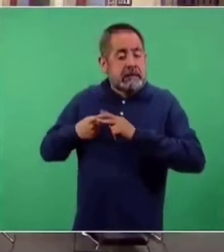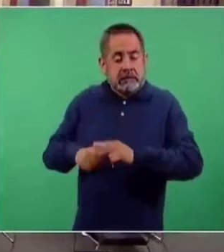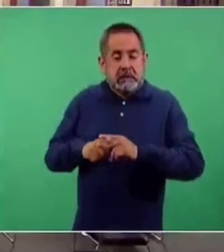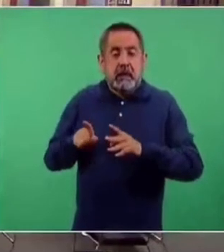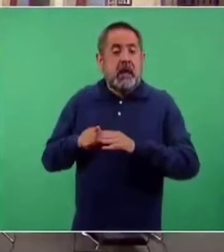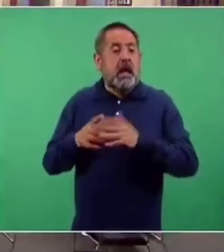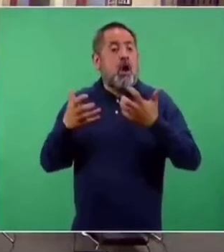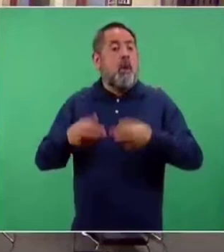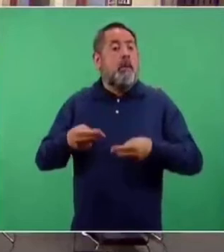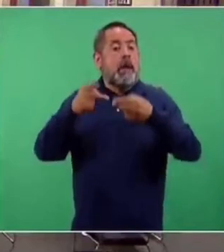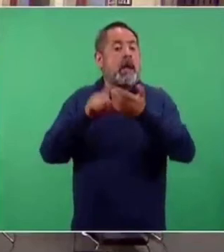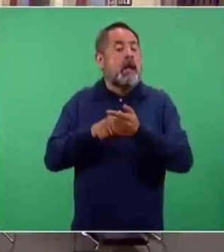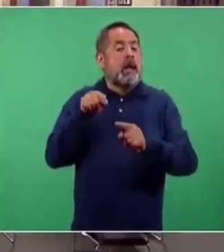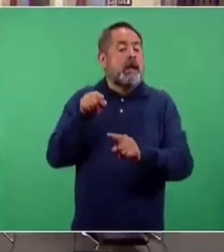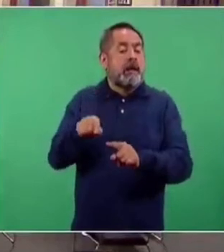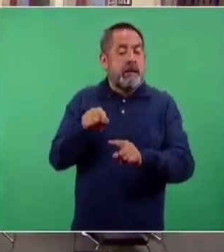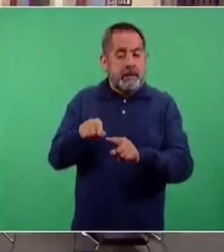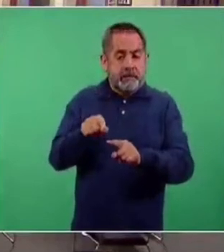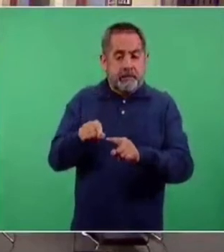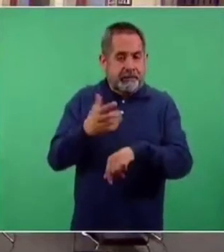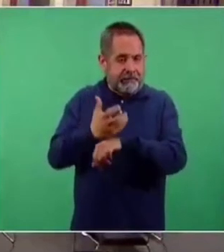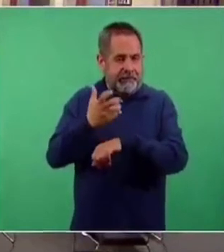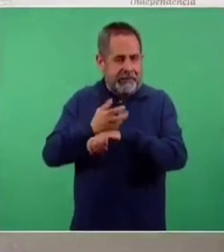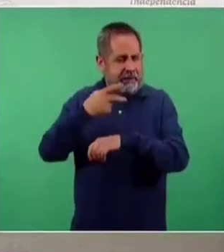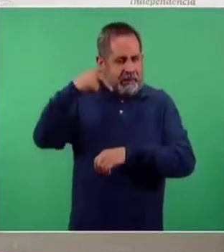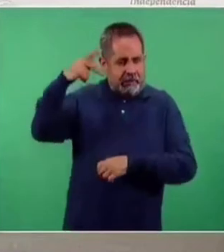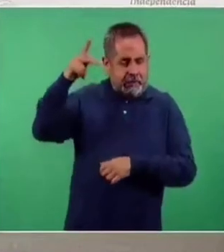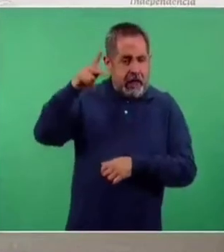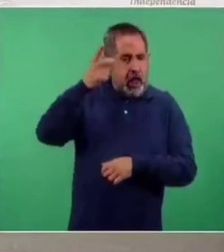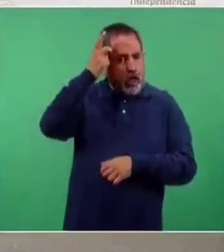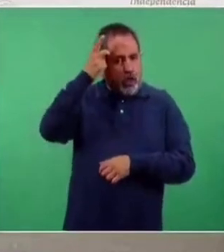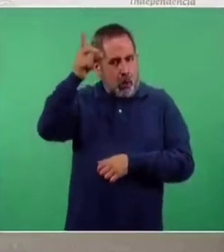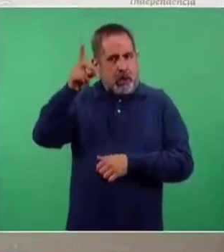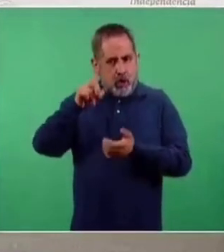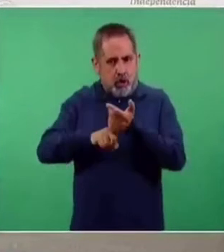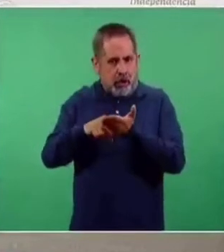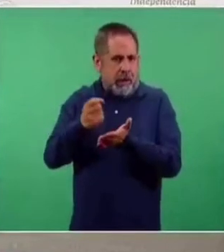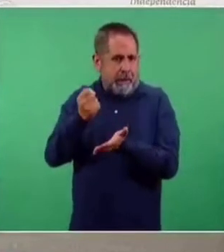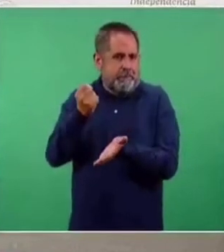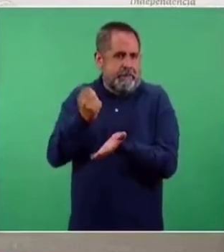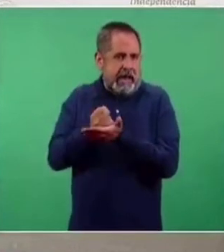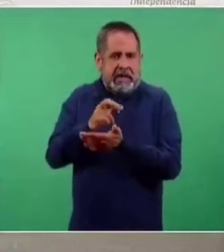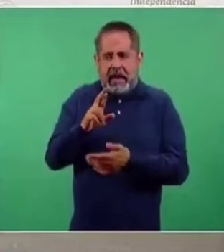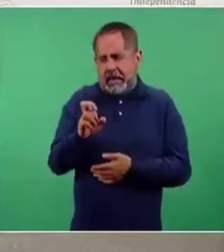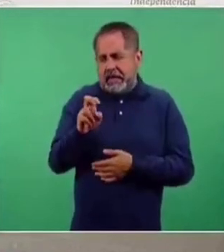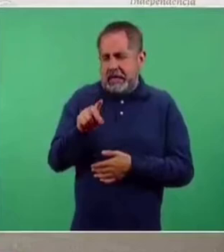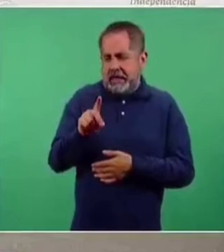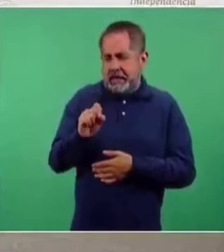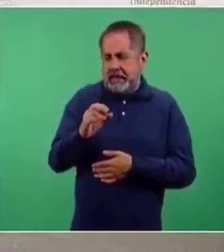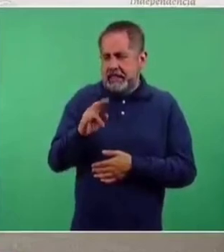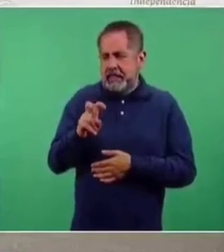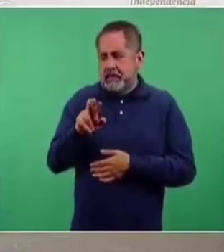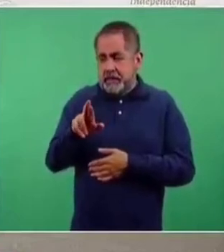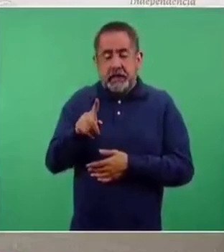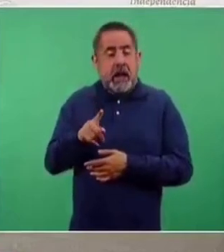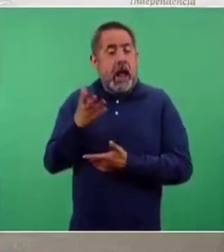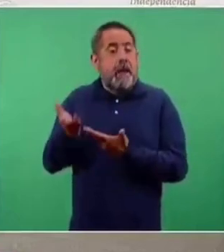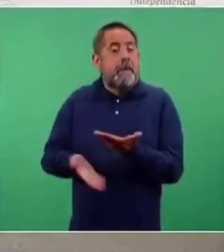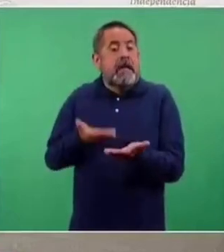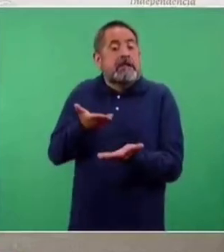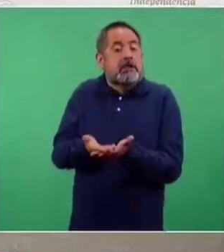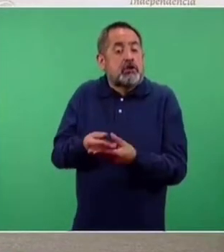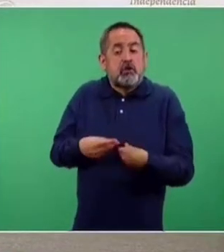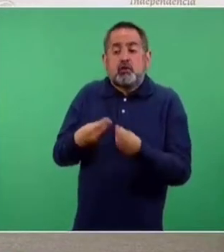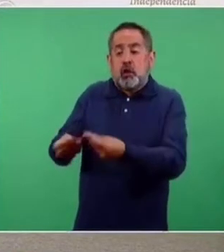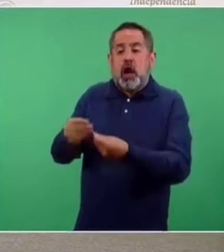compañía farmacéutica estadounidense, propietaria de la patente de REN de CIVIR, presentó solicitudes a